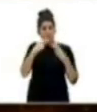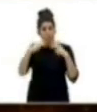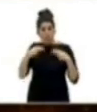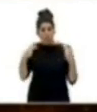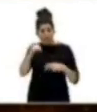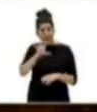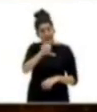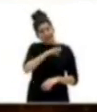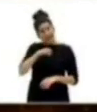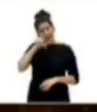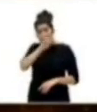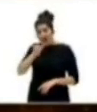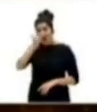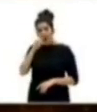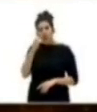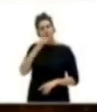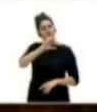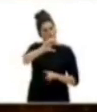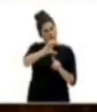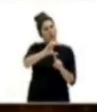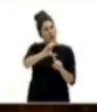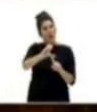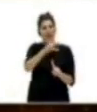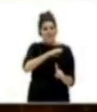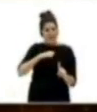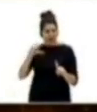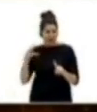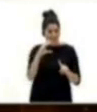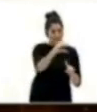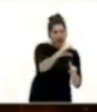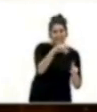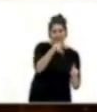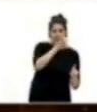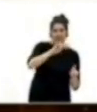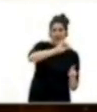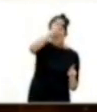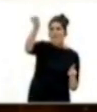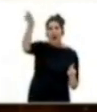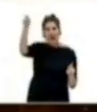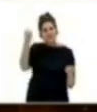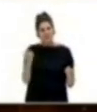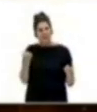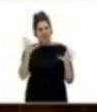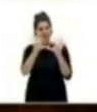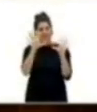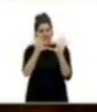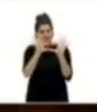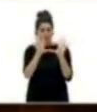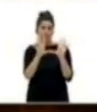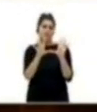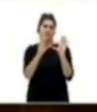las comunidades autónomas que más dinero destina a la sanidad privada. Un 10,3% de todo su presupuesto.